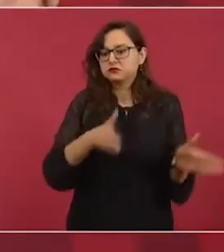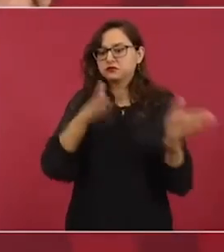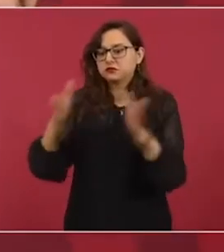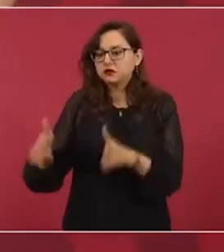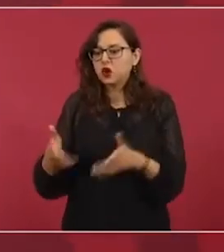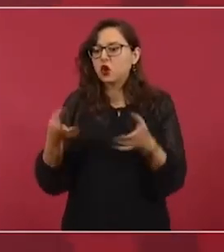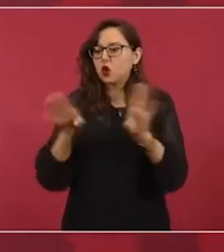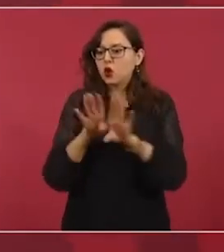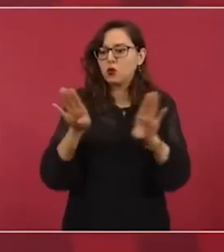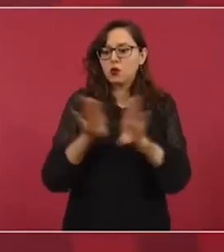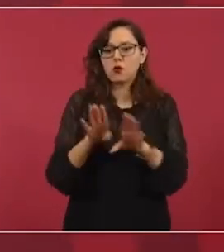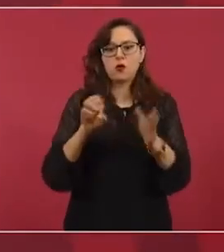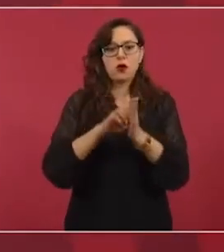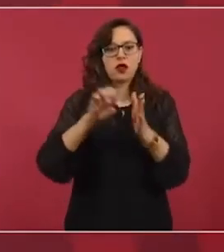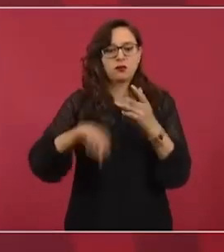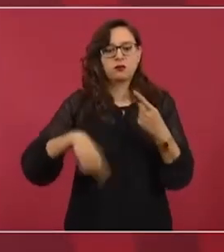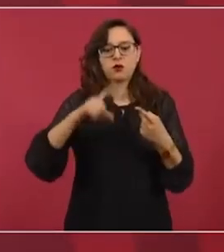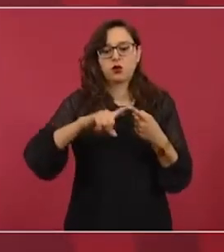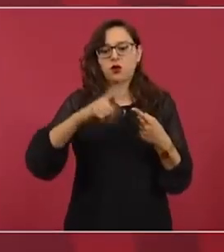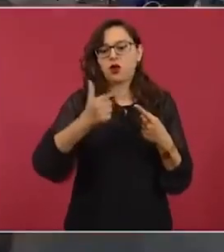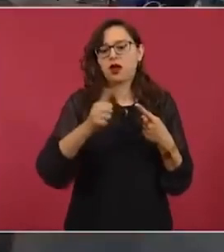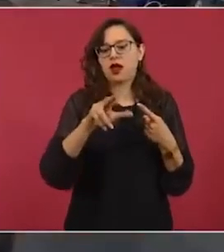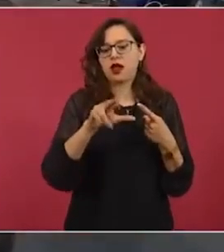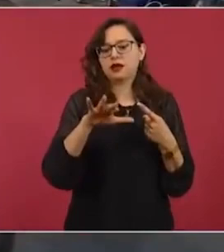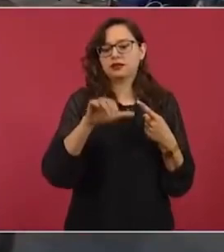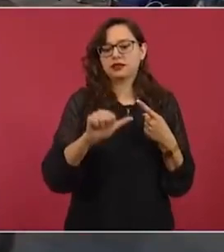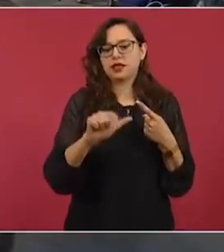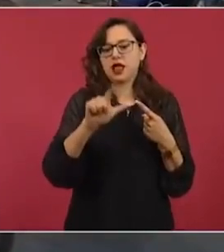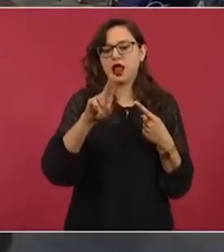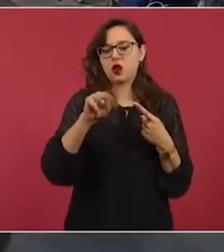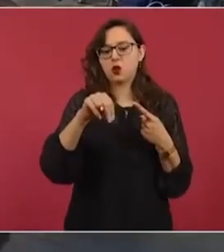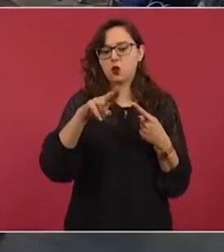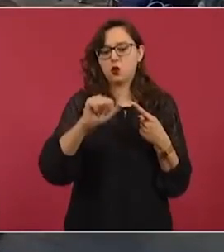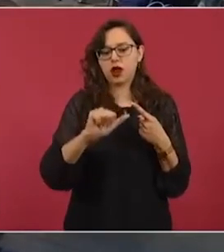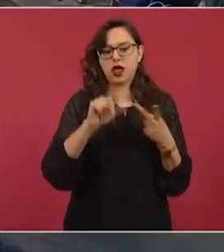y Calderón.